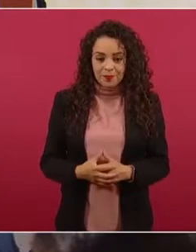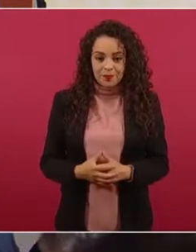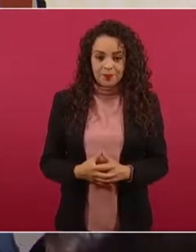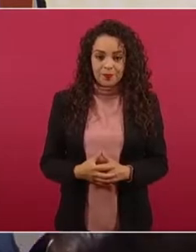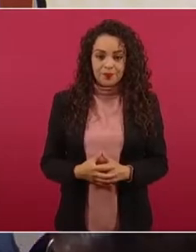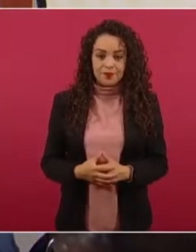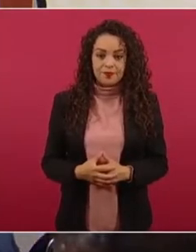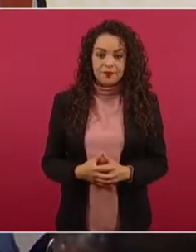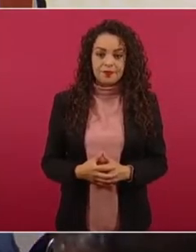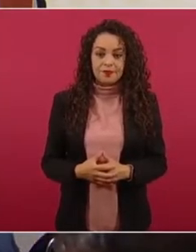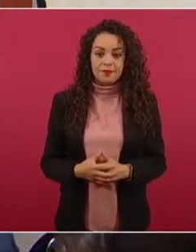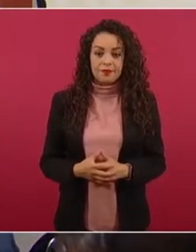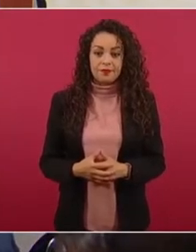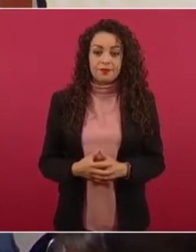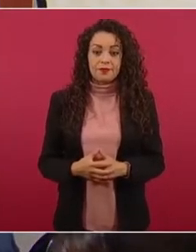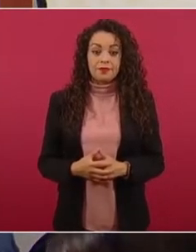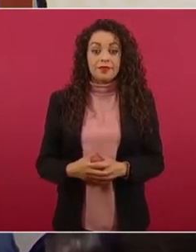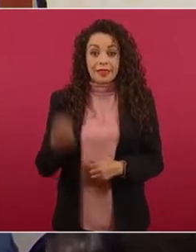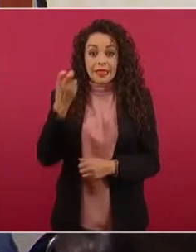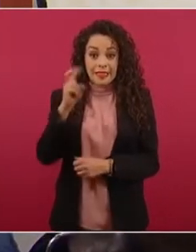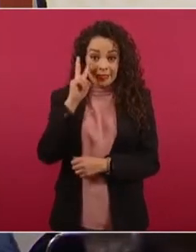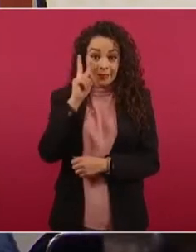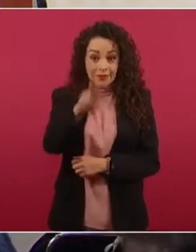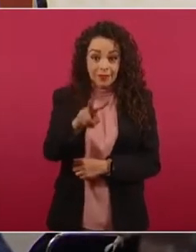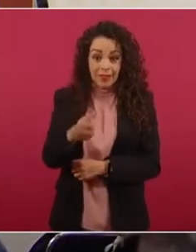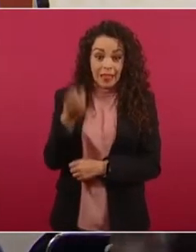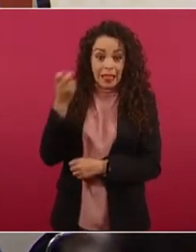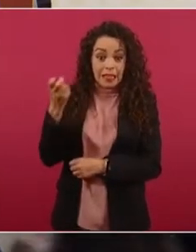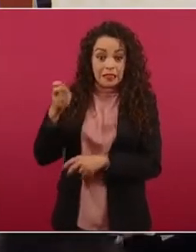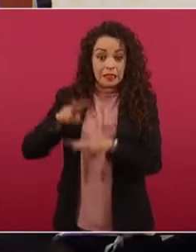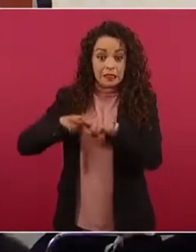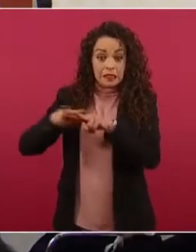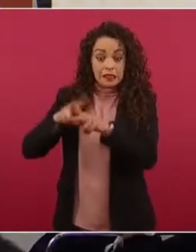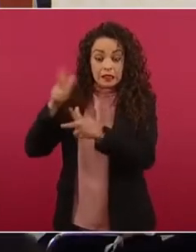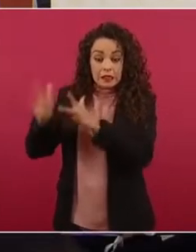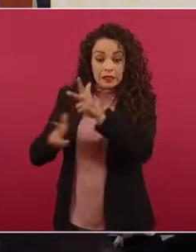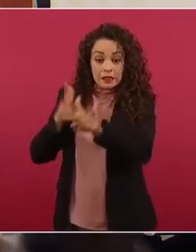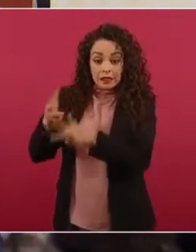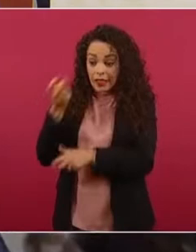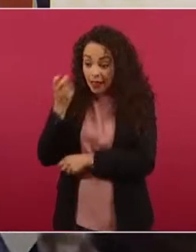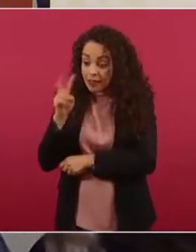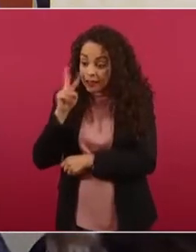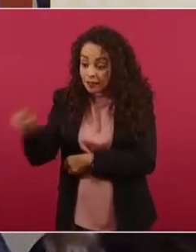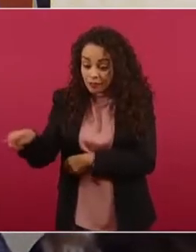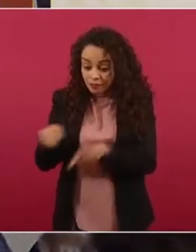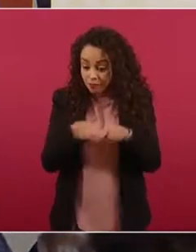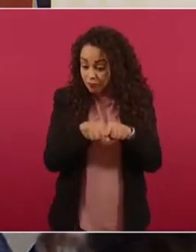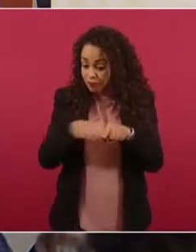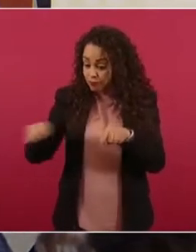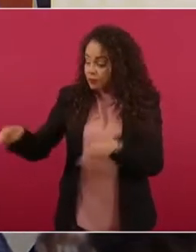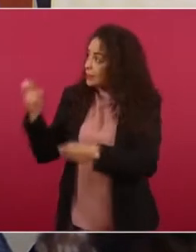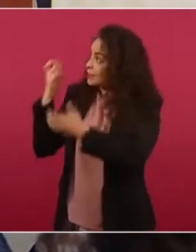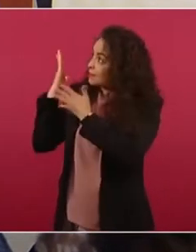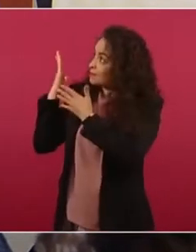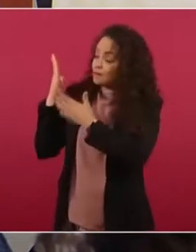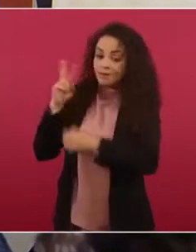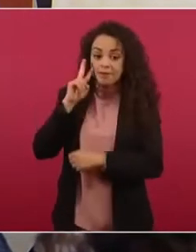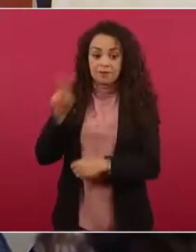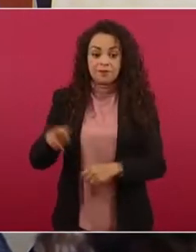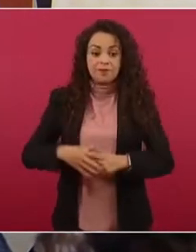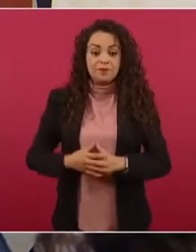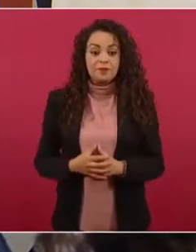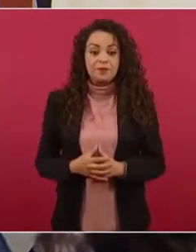Esto no lo vieron. Ah, miren, ese es el tren. Ahí está. miren lo otro.